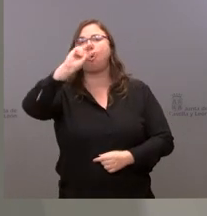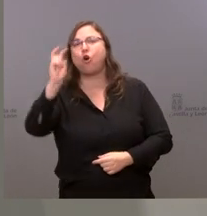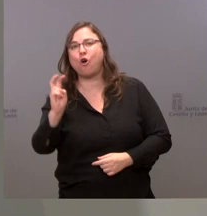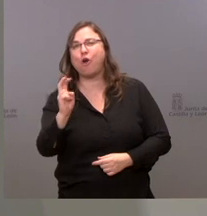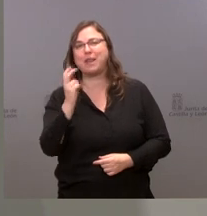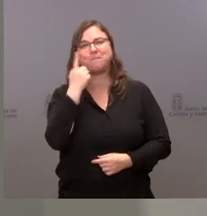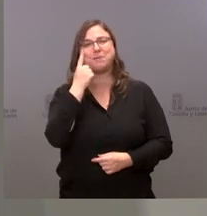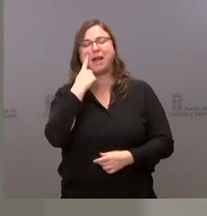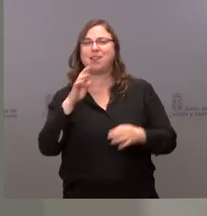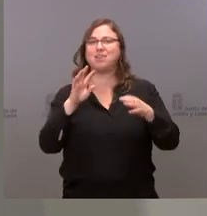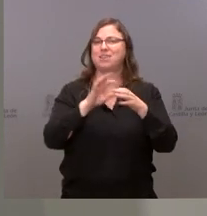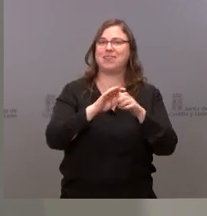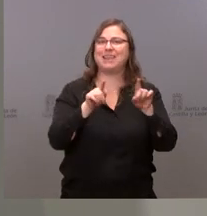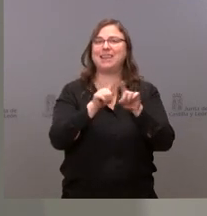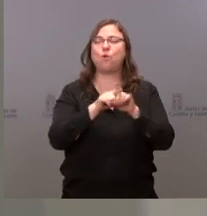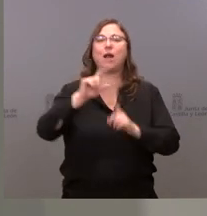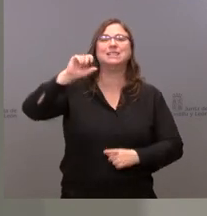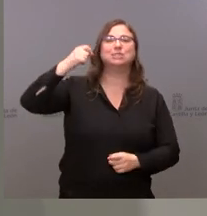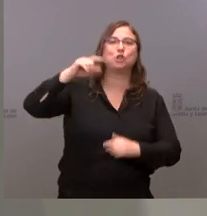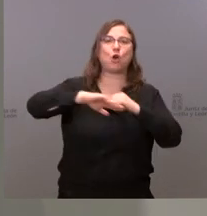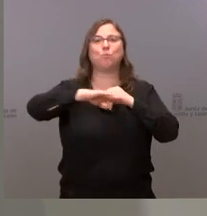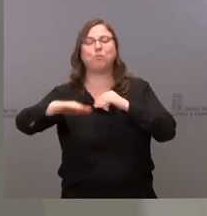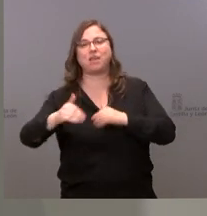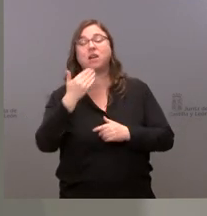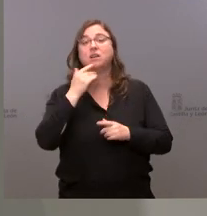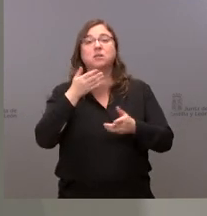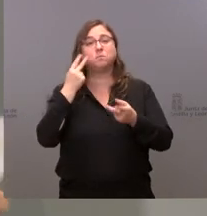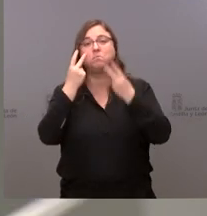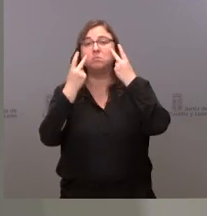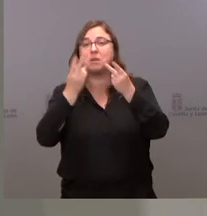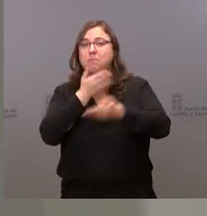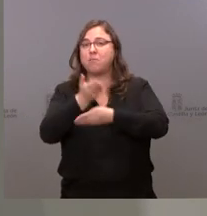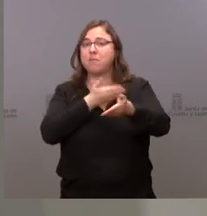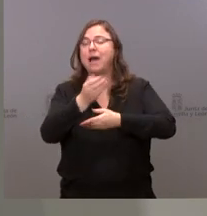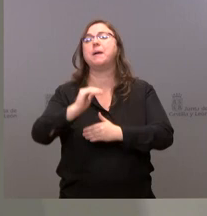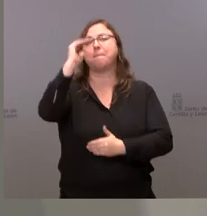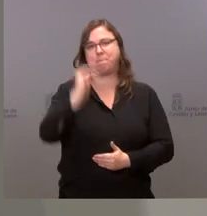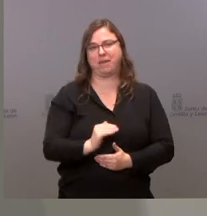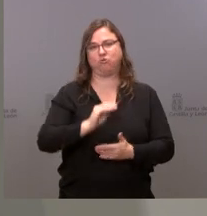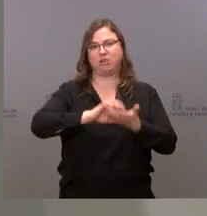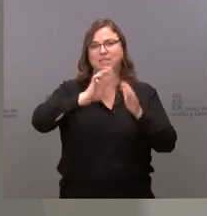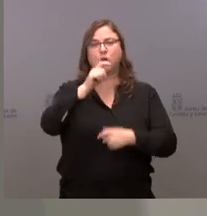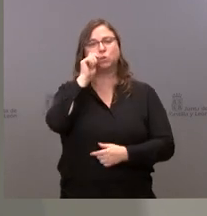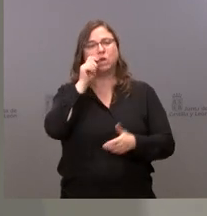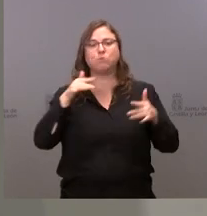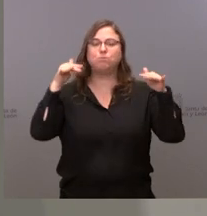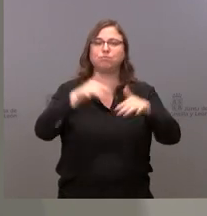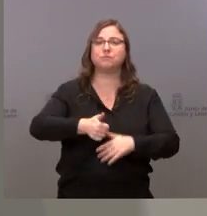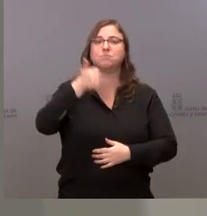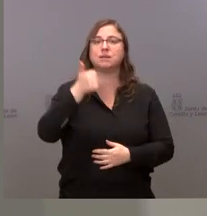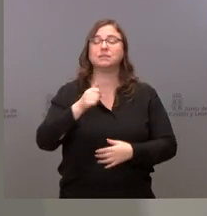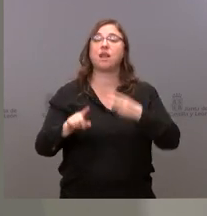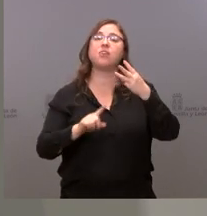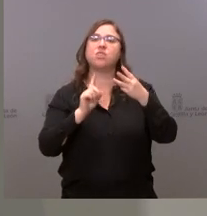claramente vinculadas al destino de sol y playa, que han tenido menos visitantes que nuestra propia comunidad autónoma. Y en